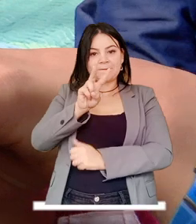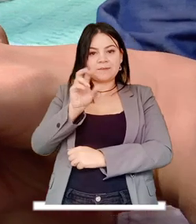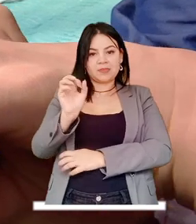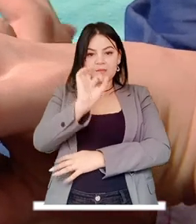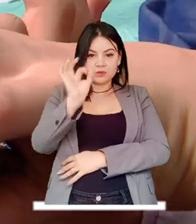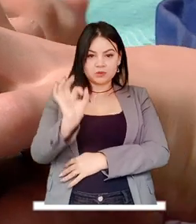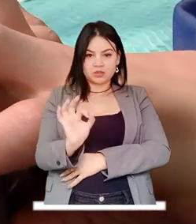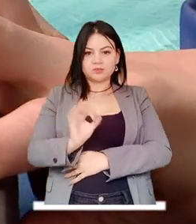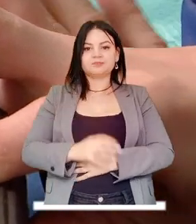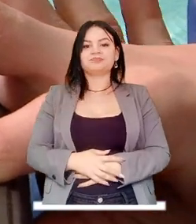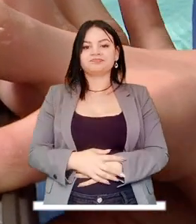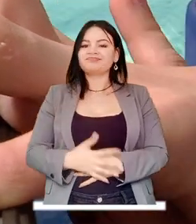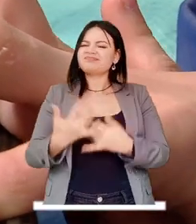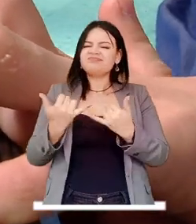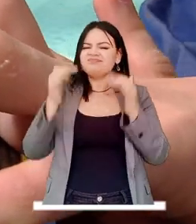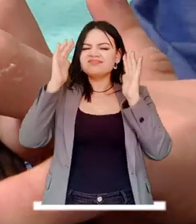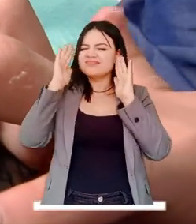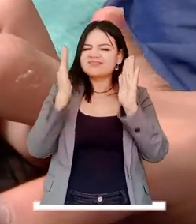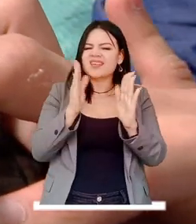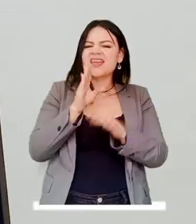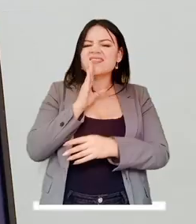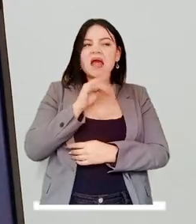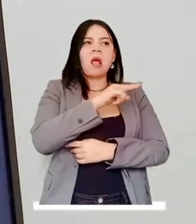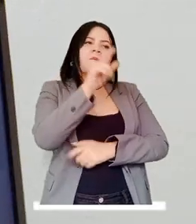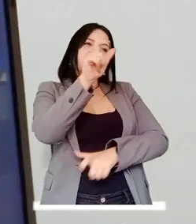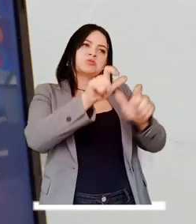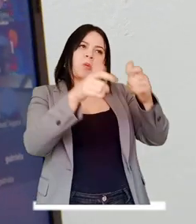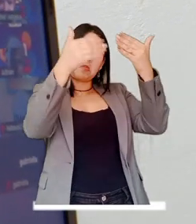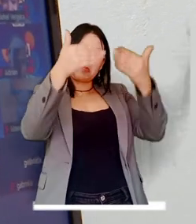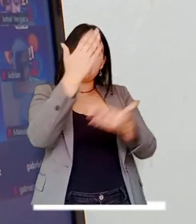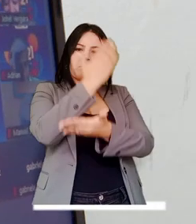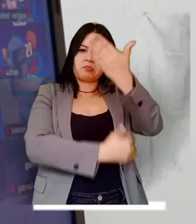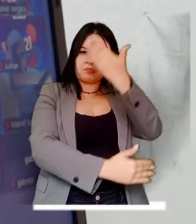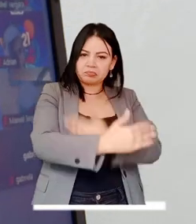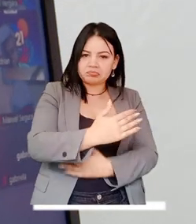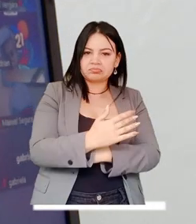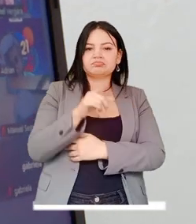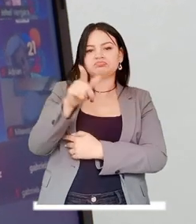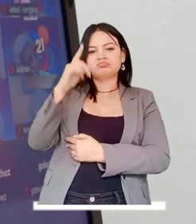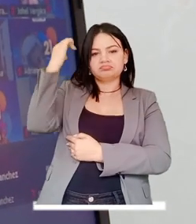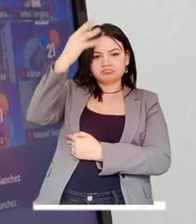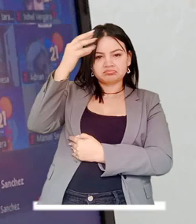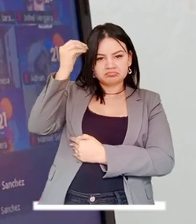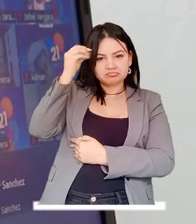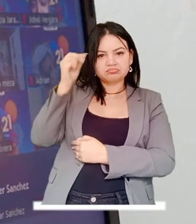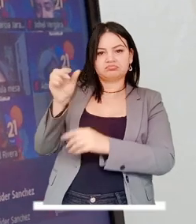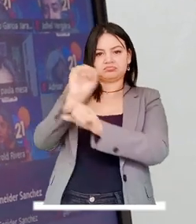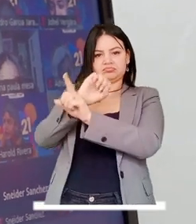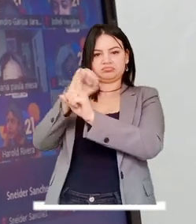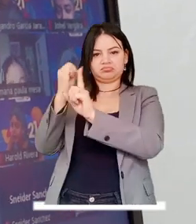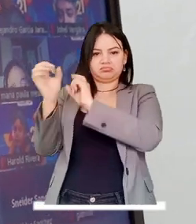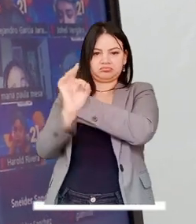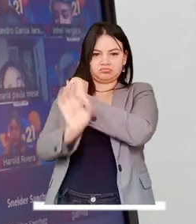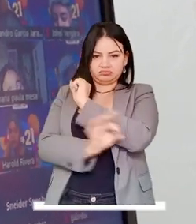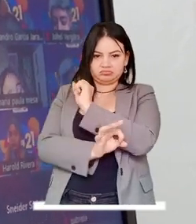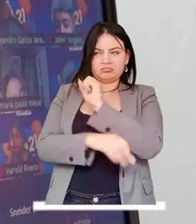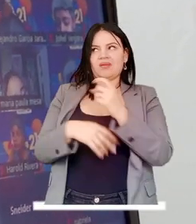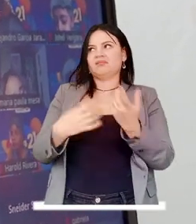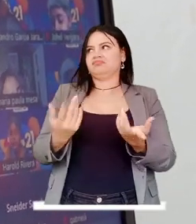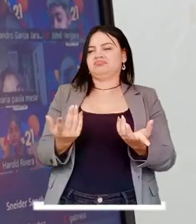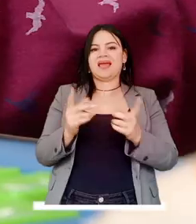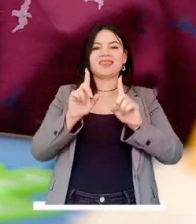el otro 20%. En este programa atendemos población con discapacidad física, intelectual,